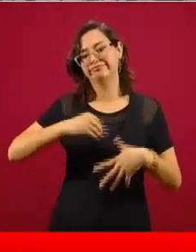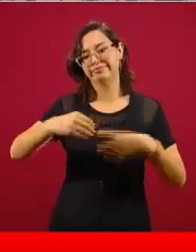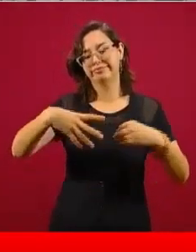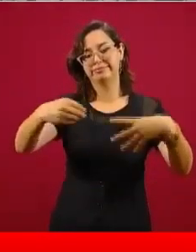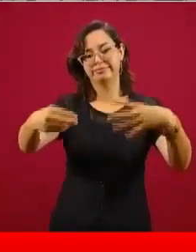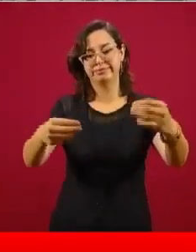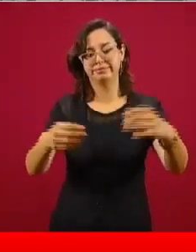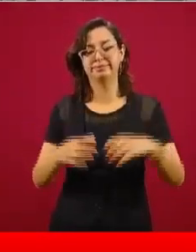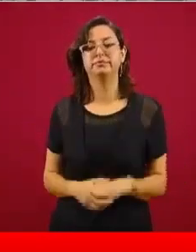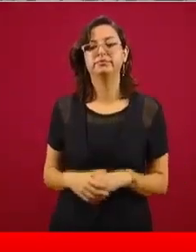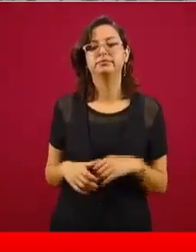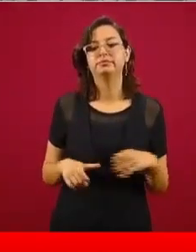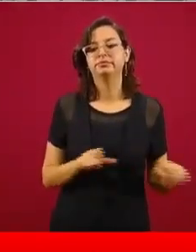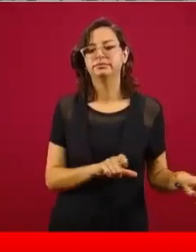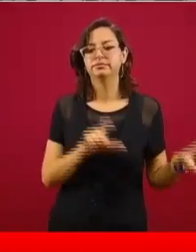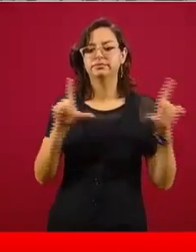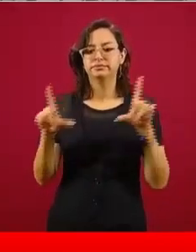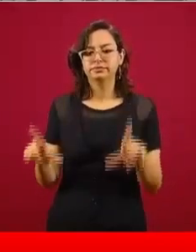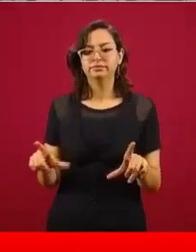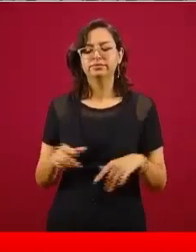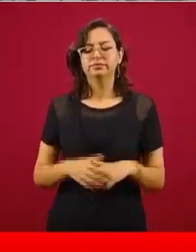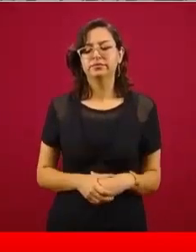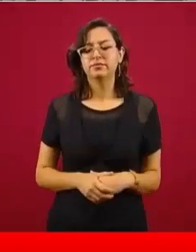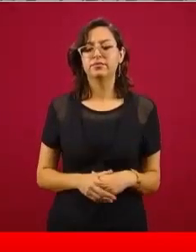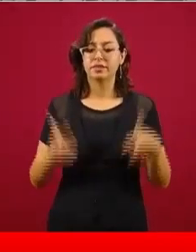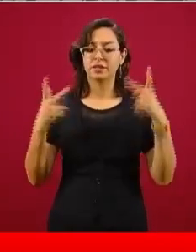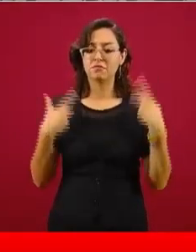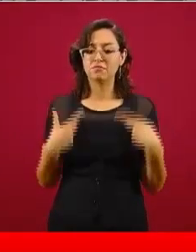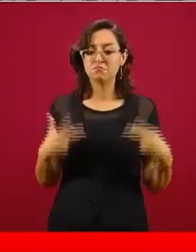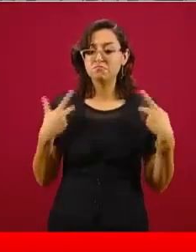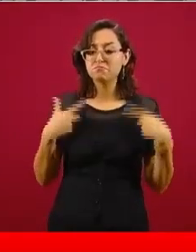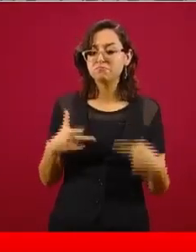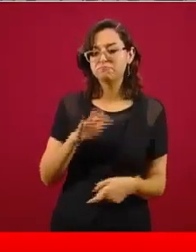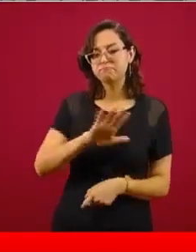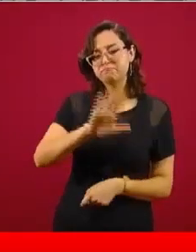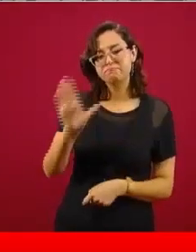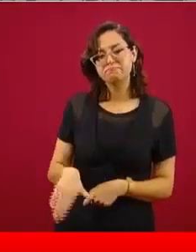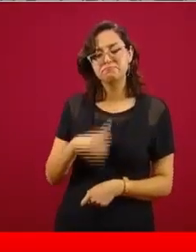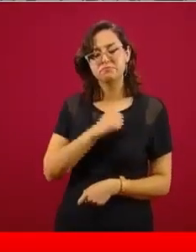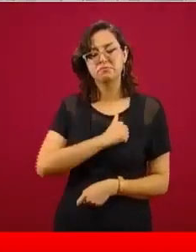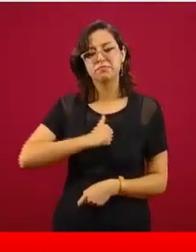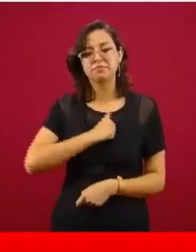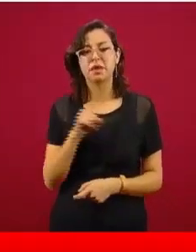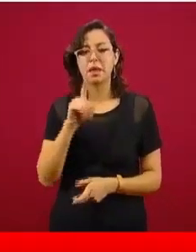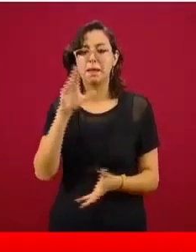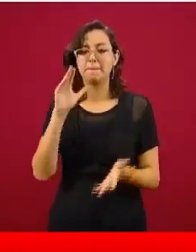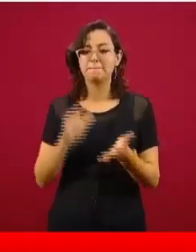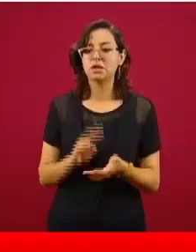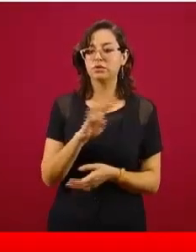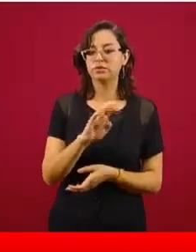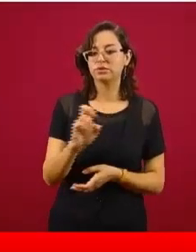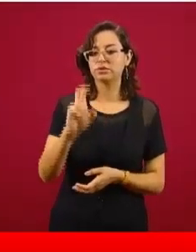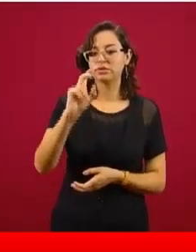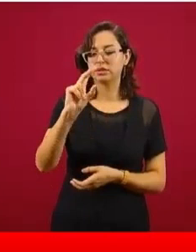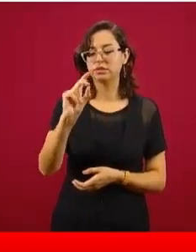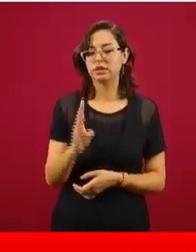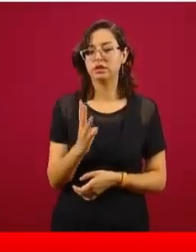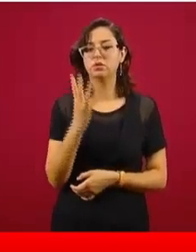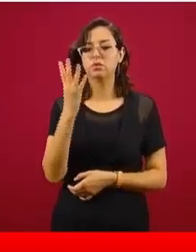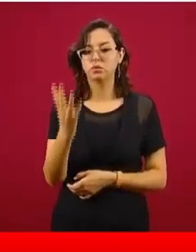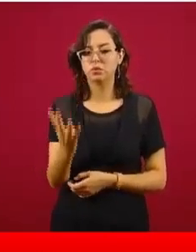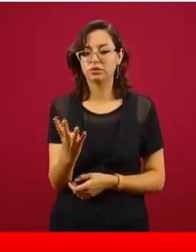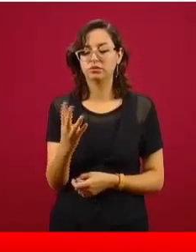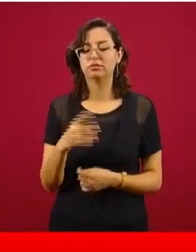Cuando vemos las defunciones, las personas que lamentablemente han perdido la vida, que son estas mil 434, vemos que